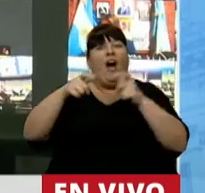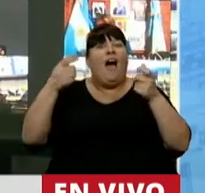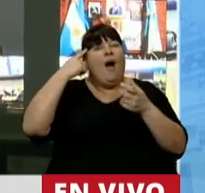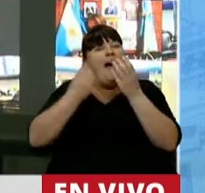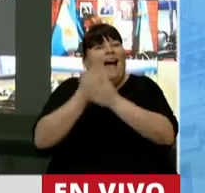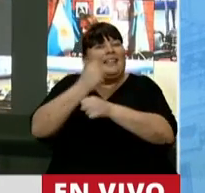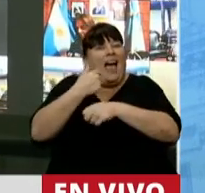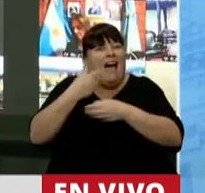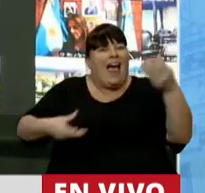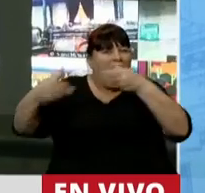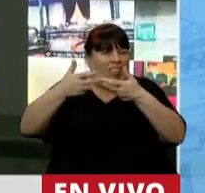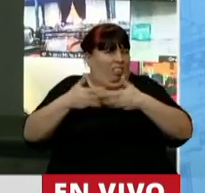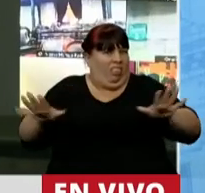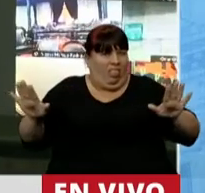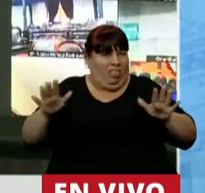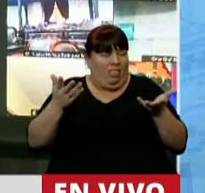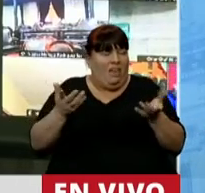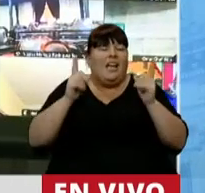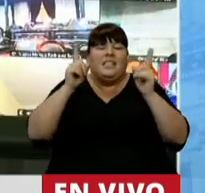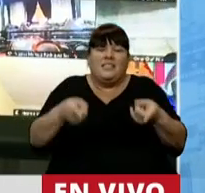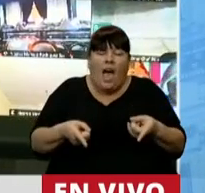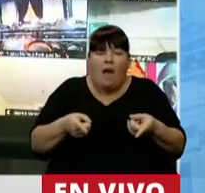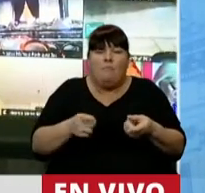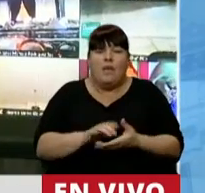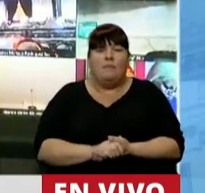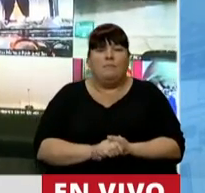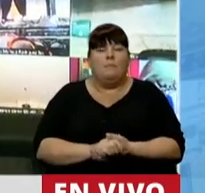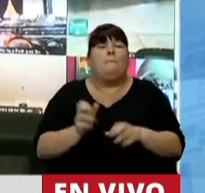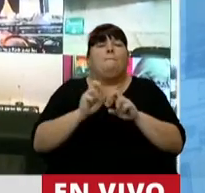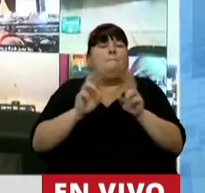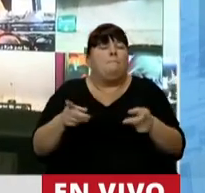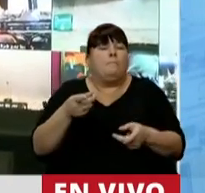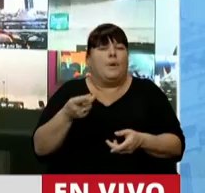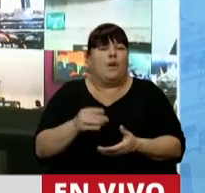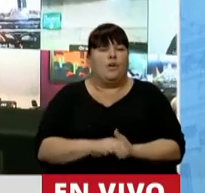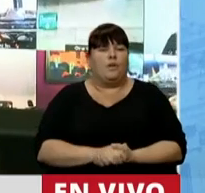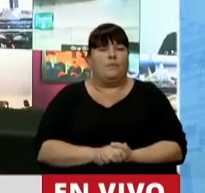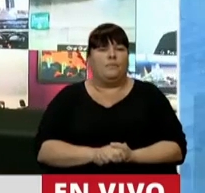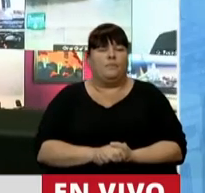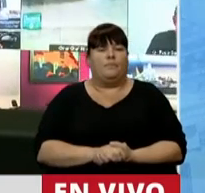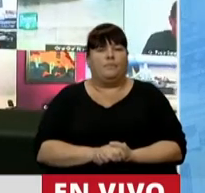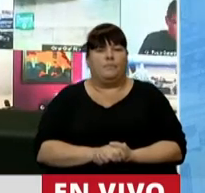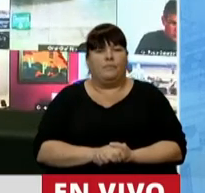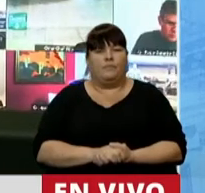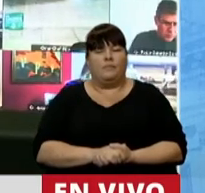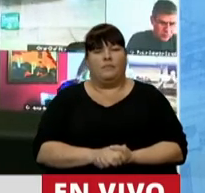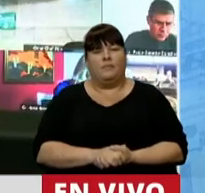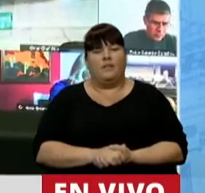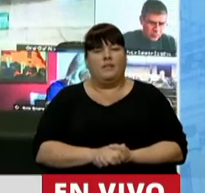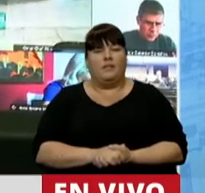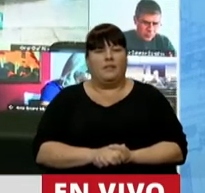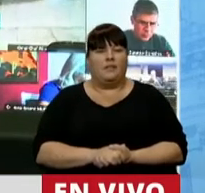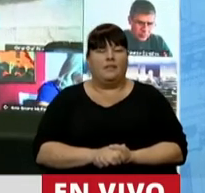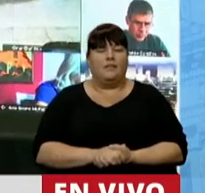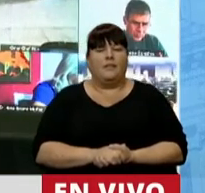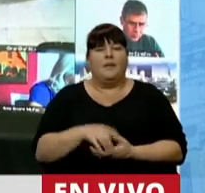emprendedores, a los inversores. Además, se agrava el cuadro